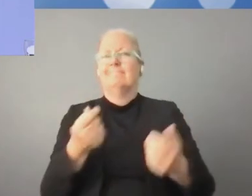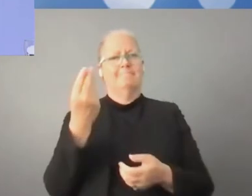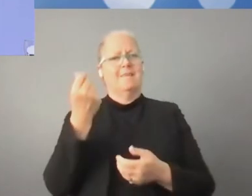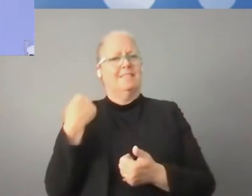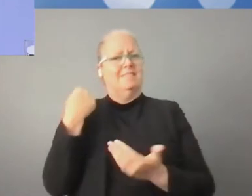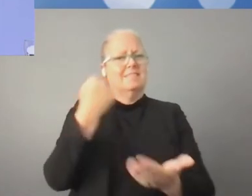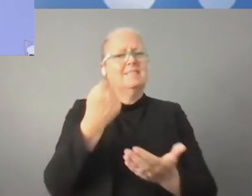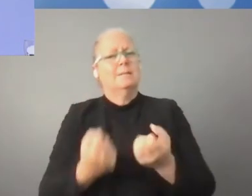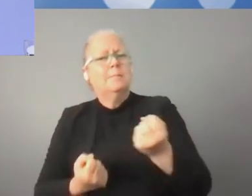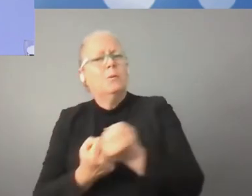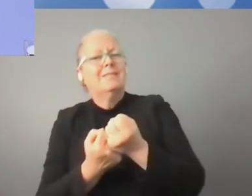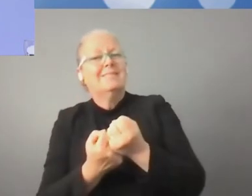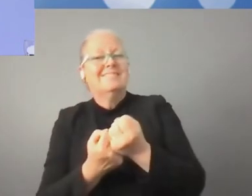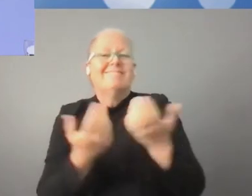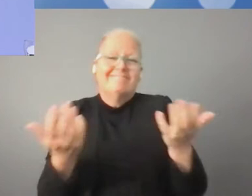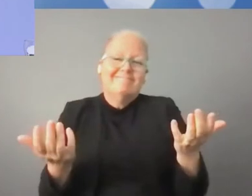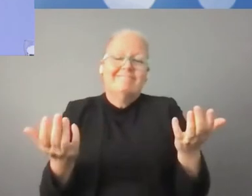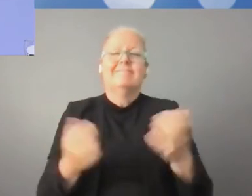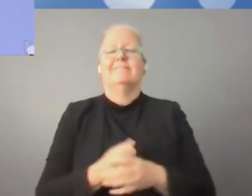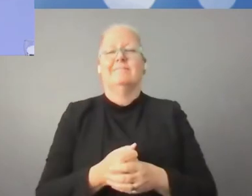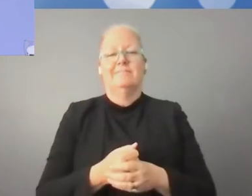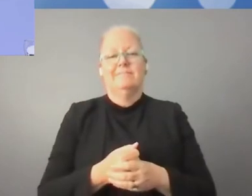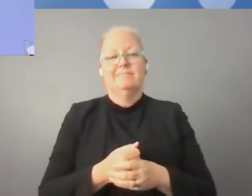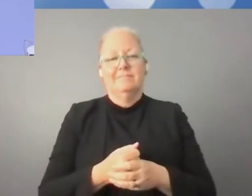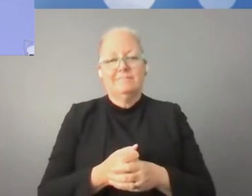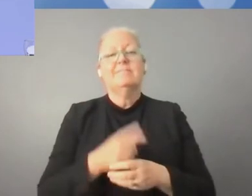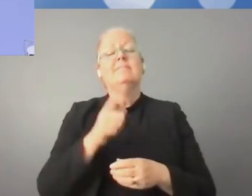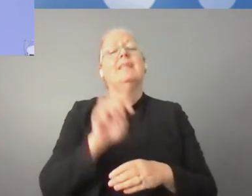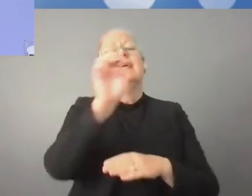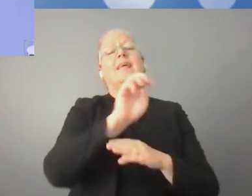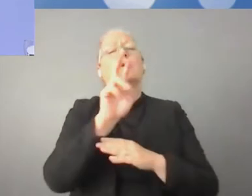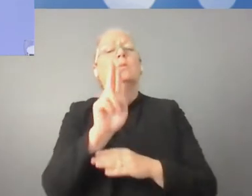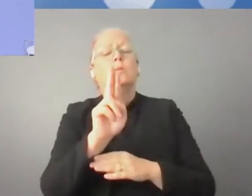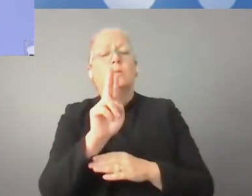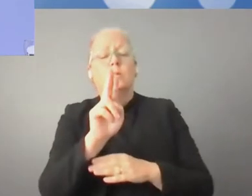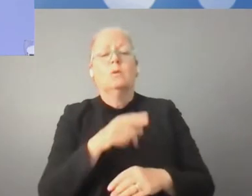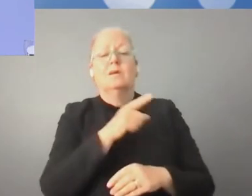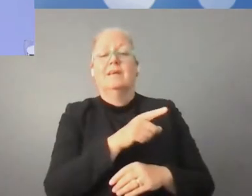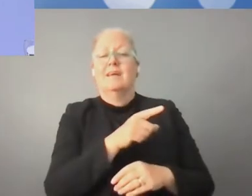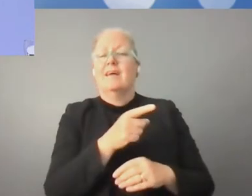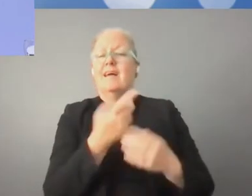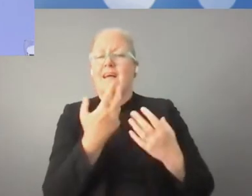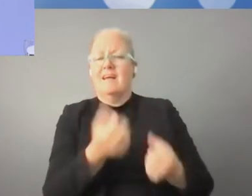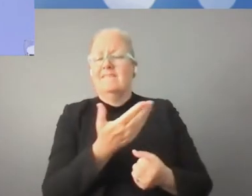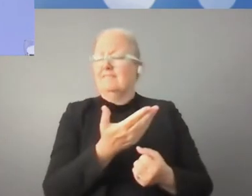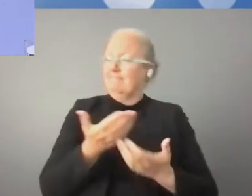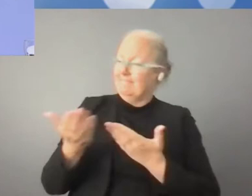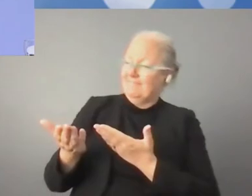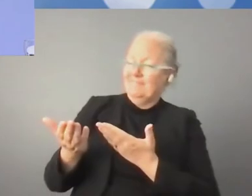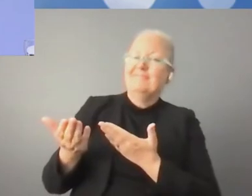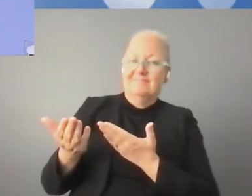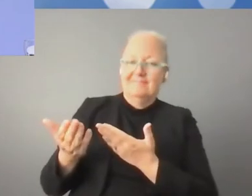que hemos capacitado a los empleados para que este cambio sea posible.